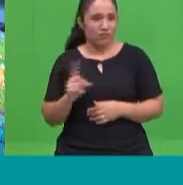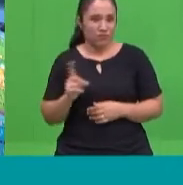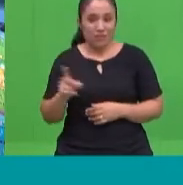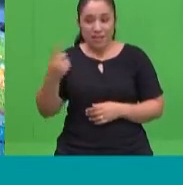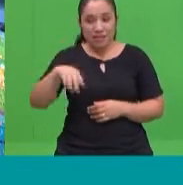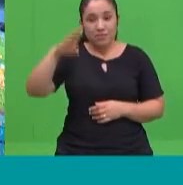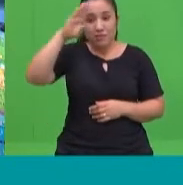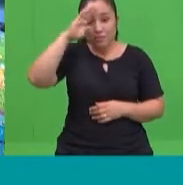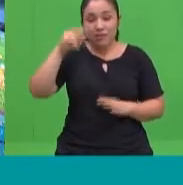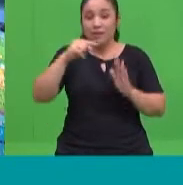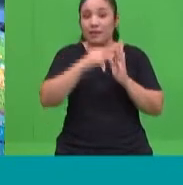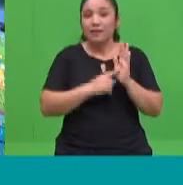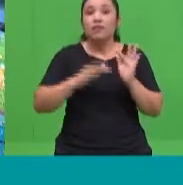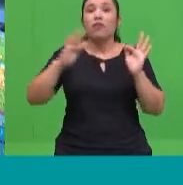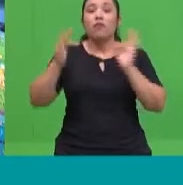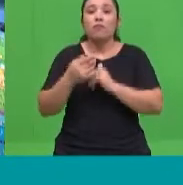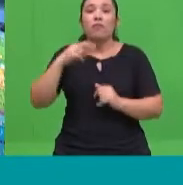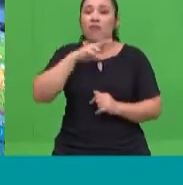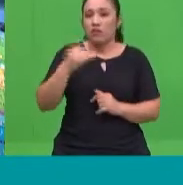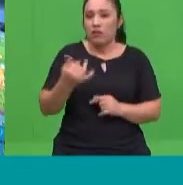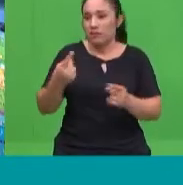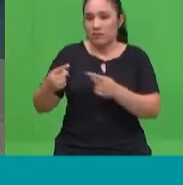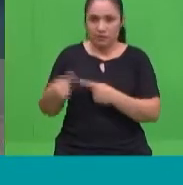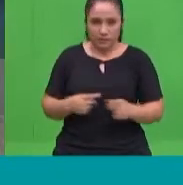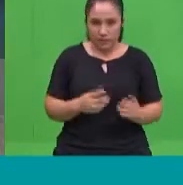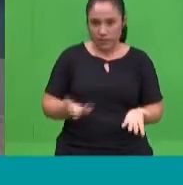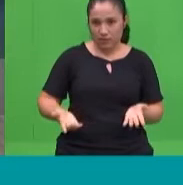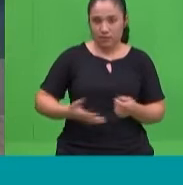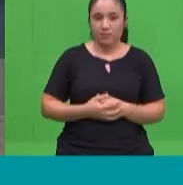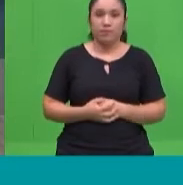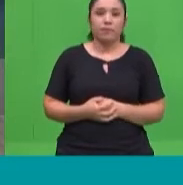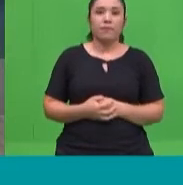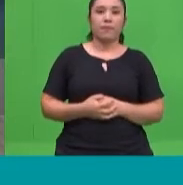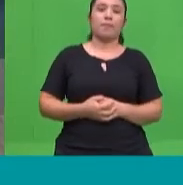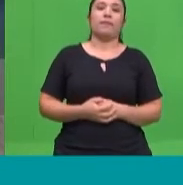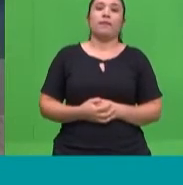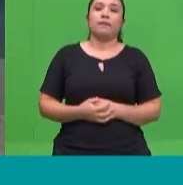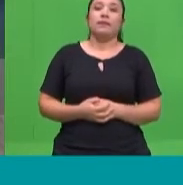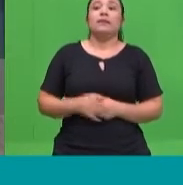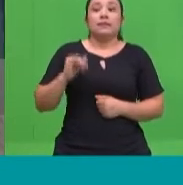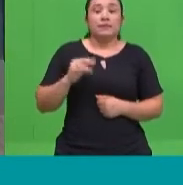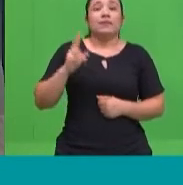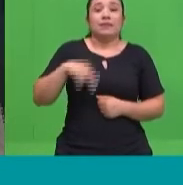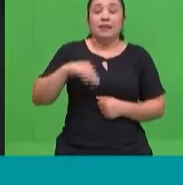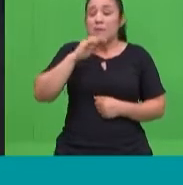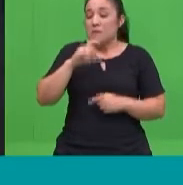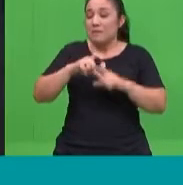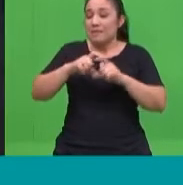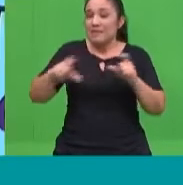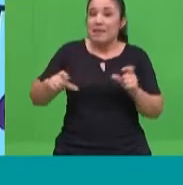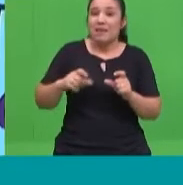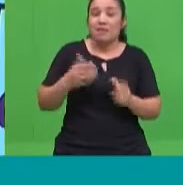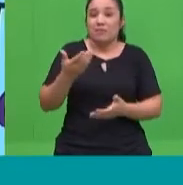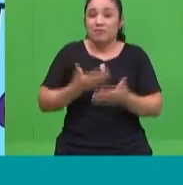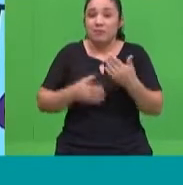responsable. Bueno, hay mucho por seguir hablando, mucho por seguir escribiendo y practicando. Esto está generando un